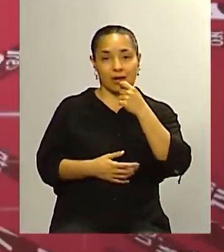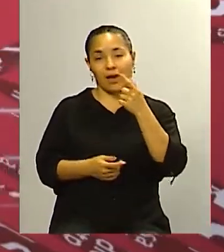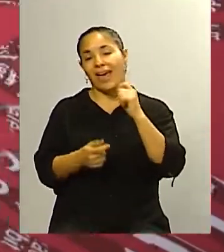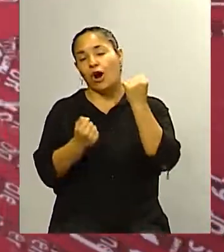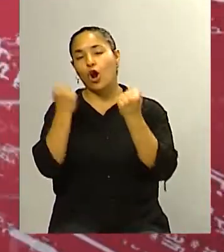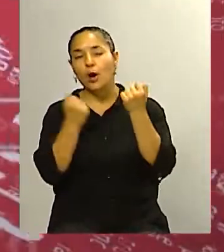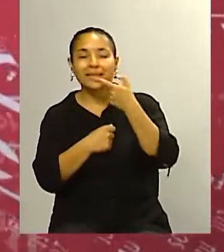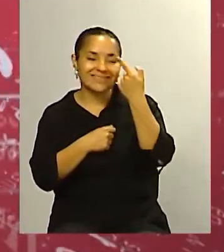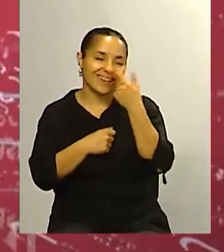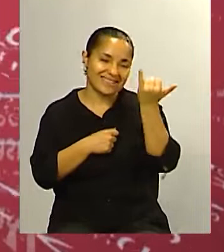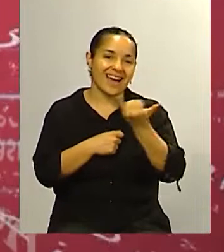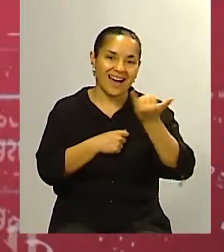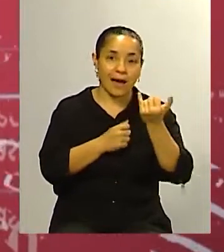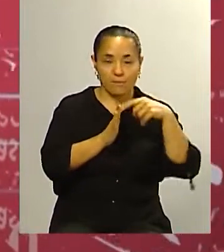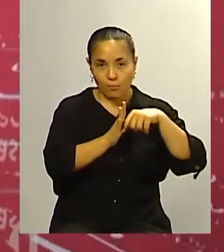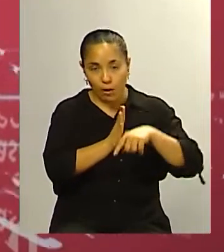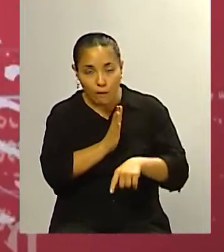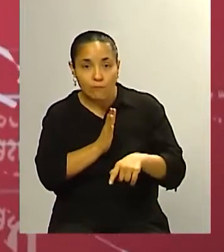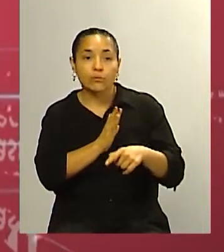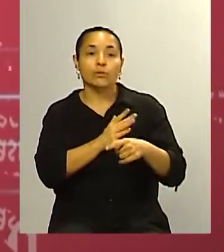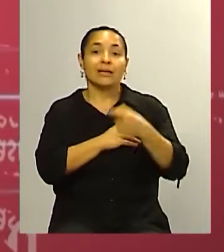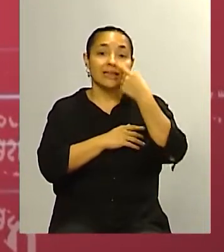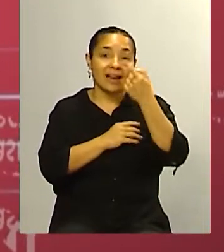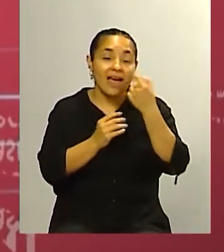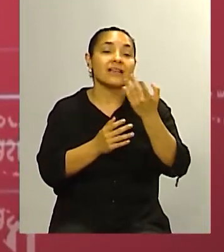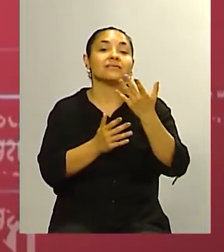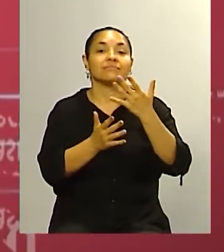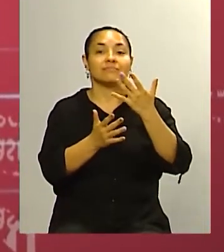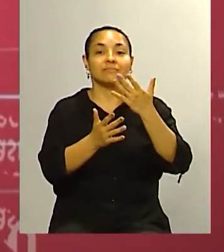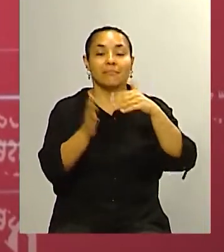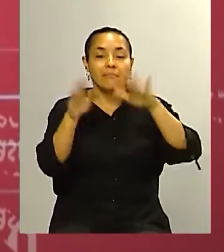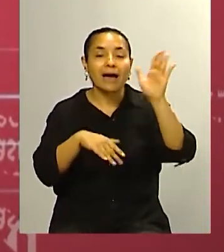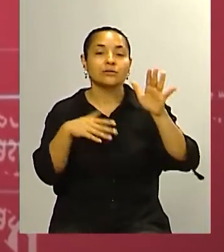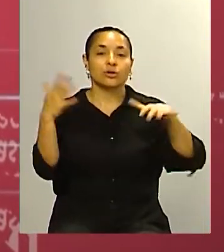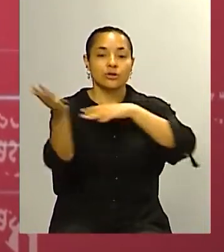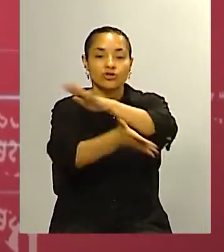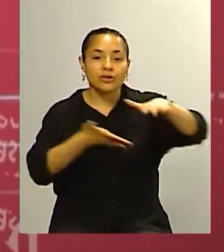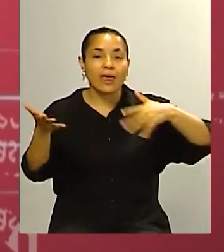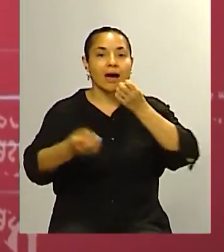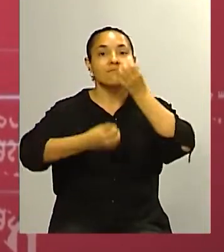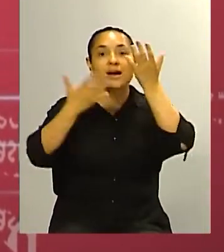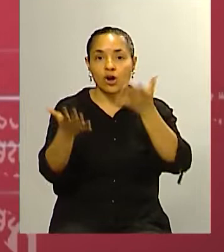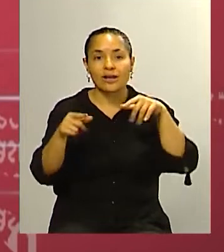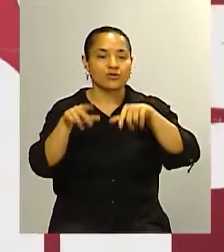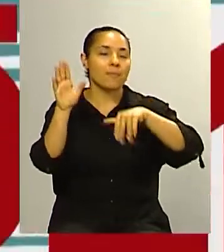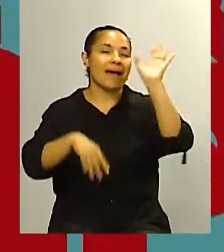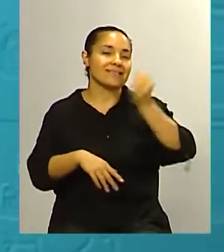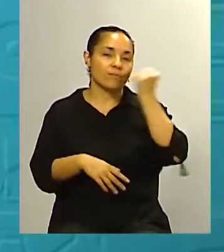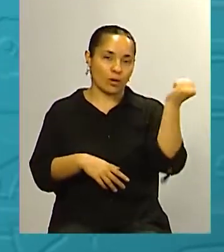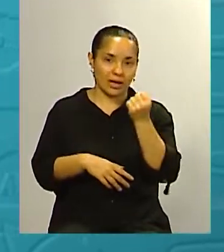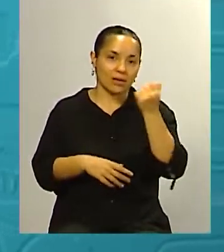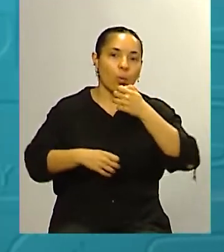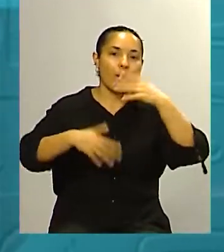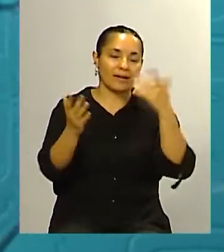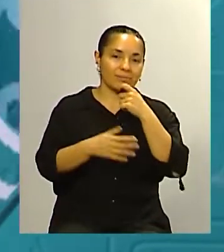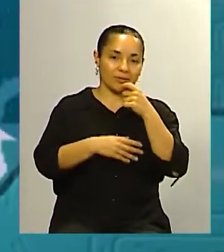vuelta en el fondo el interés común el bienestar general es mucho más importante que cualquier corporación que tenga